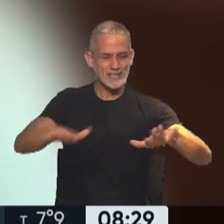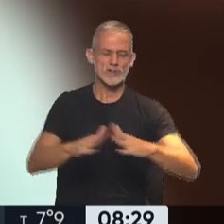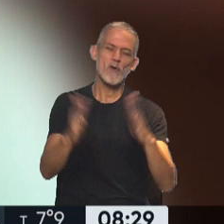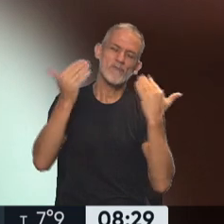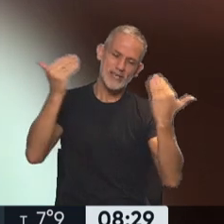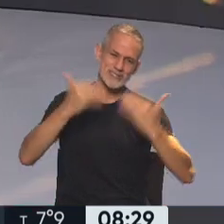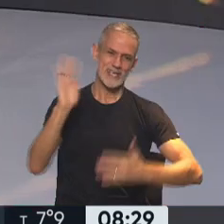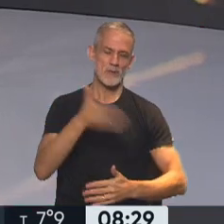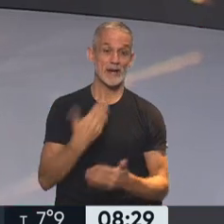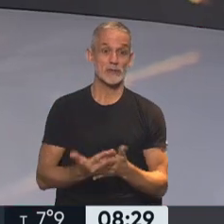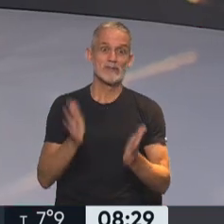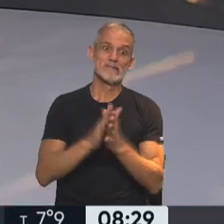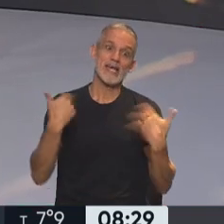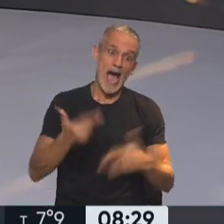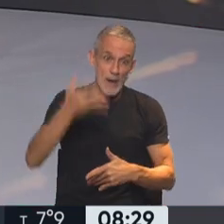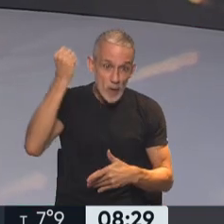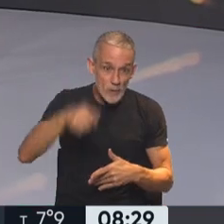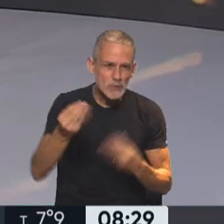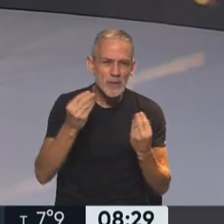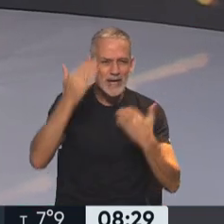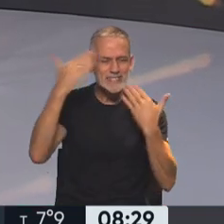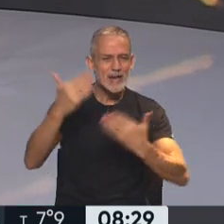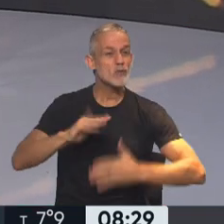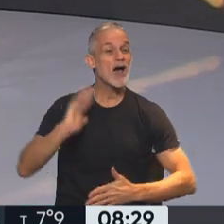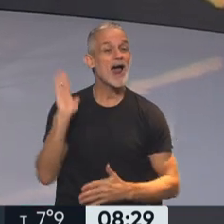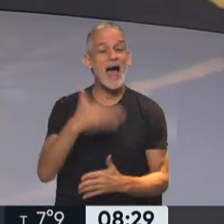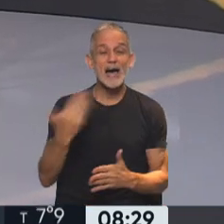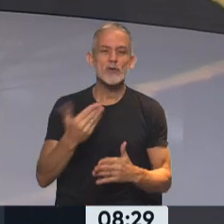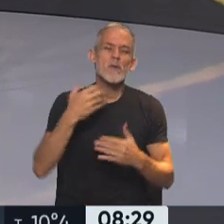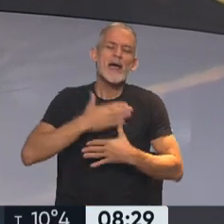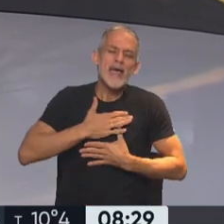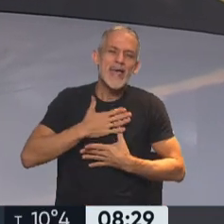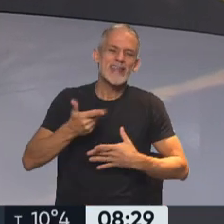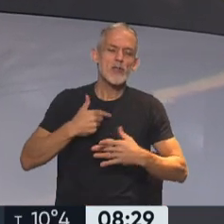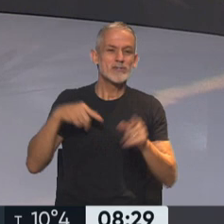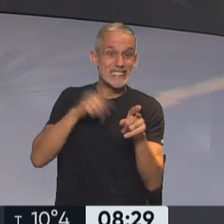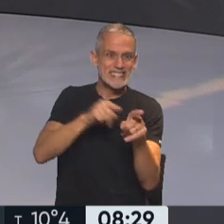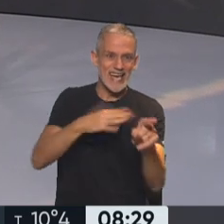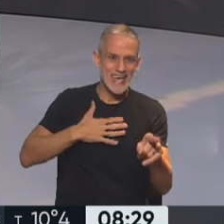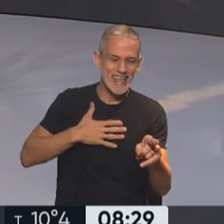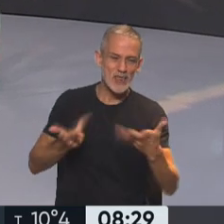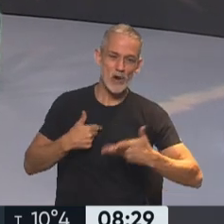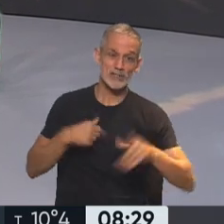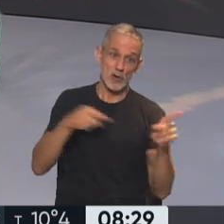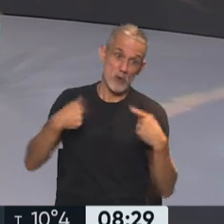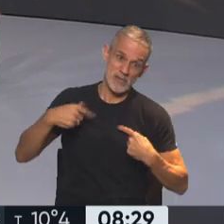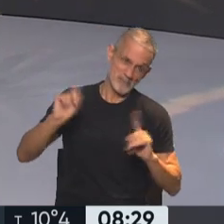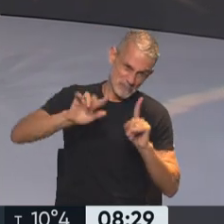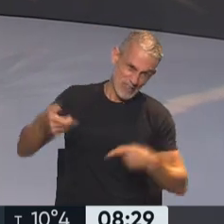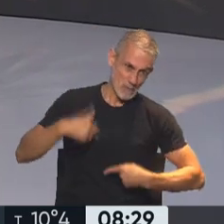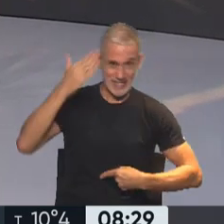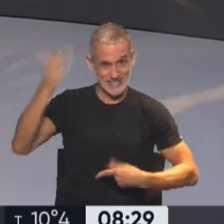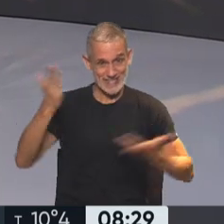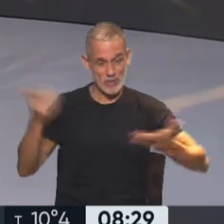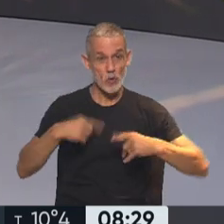felicidades. Y aprovecho en saludar a todos mis queridos seguidores y no seguidores por